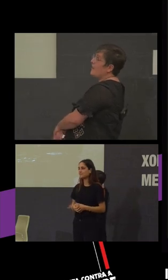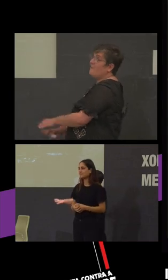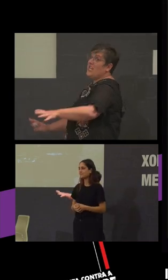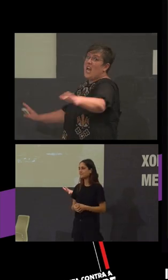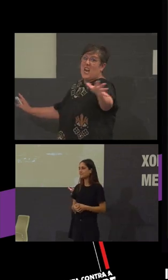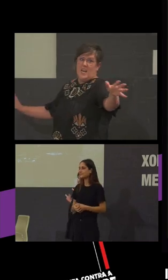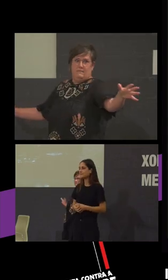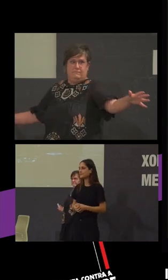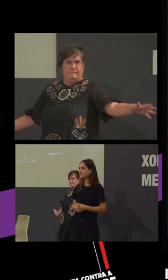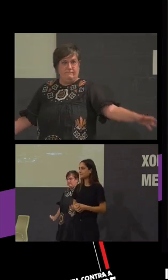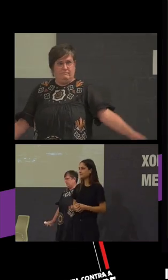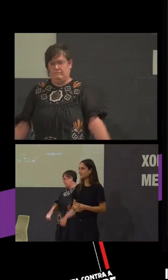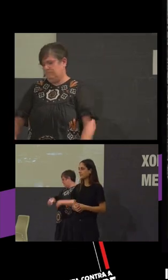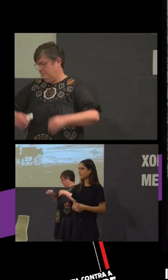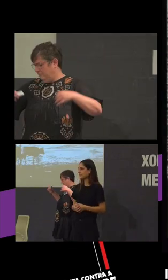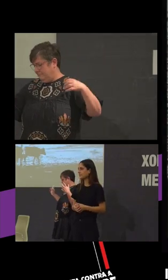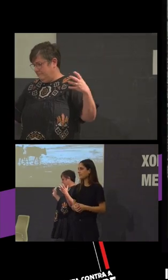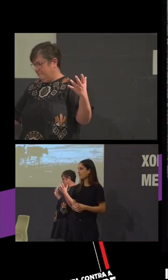Final.